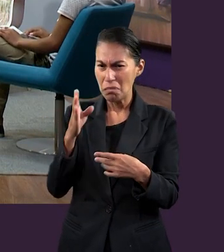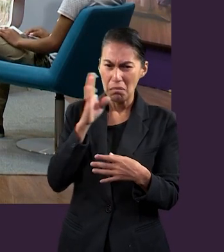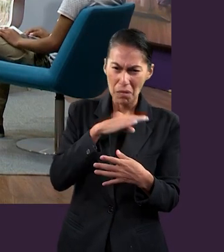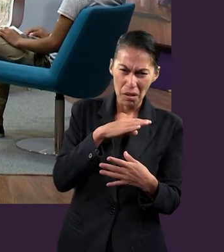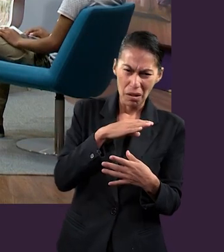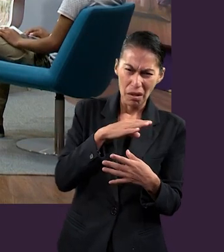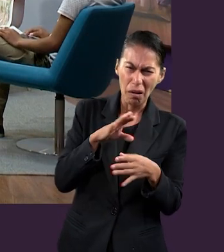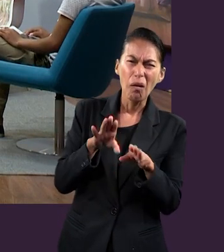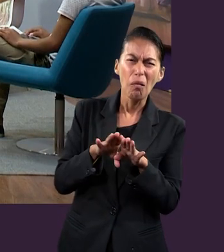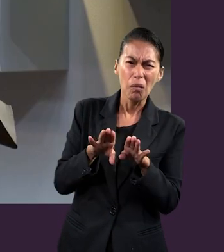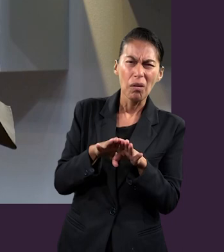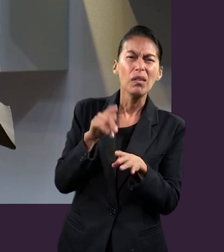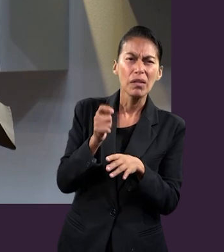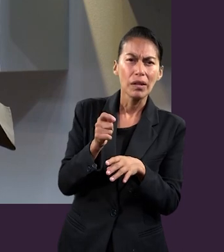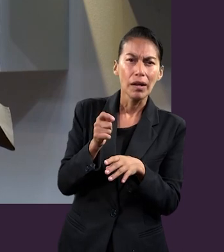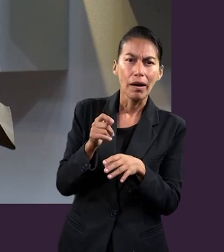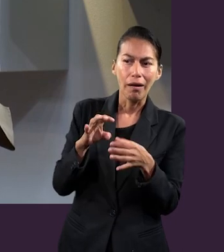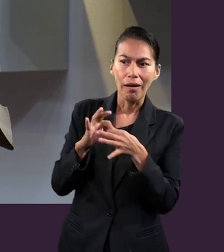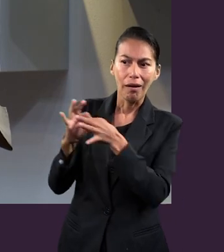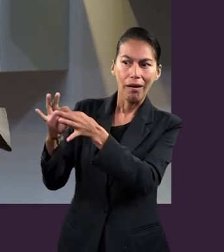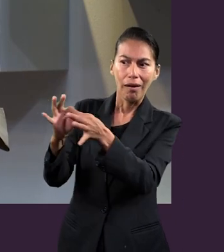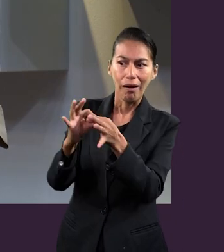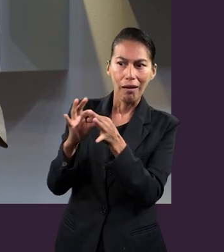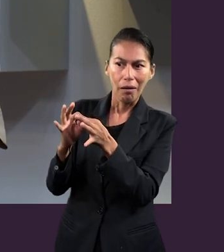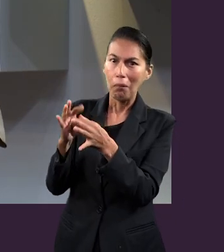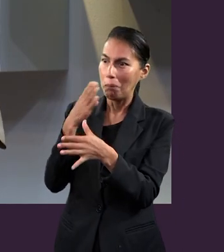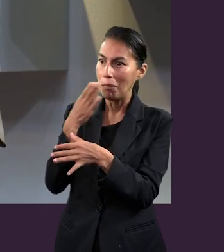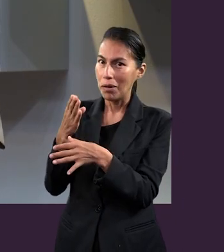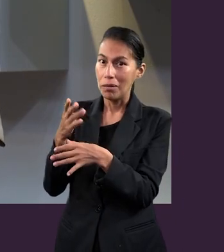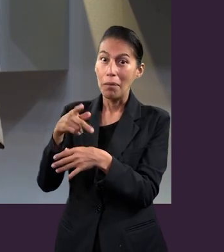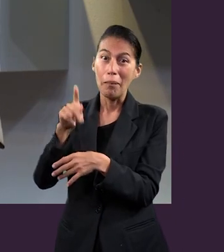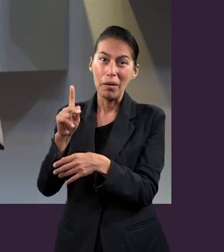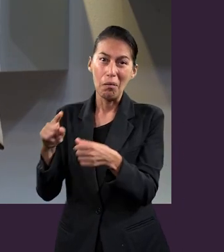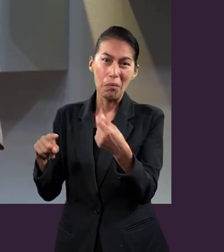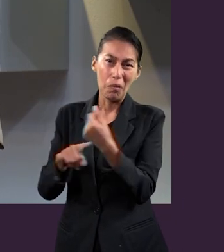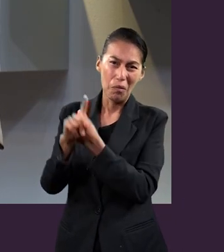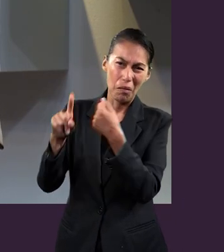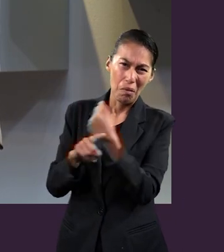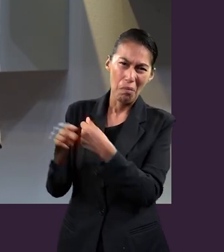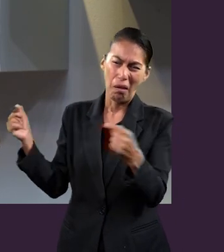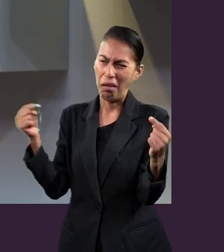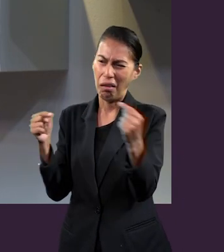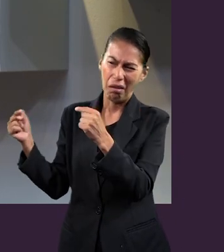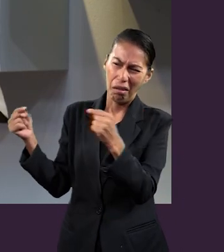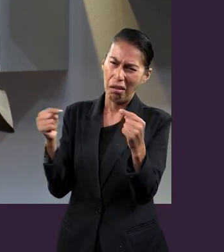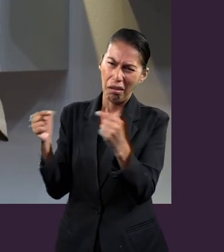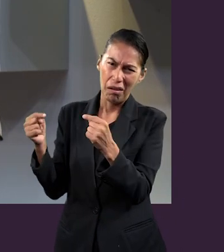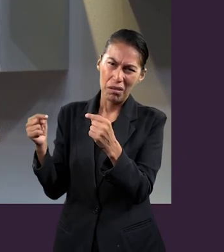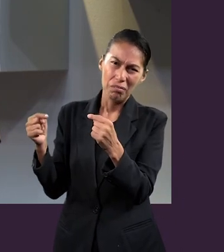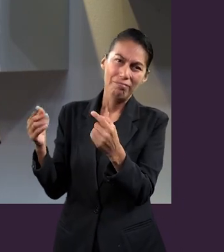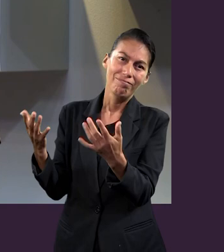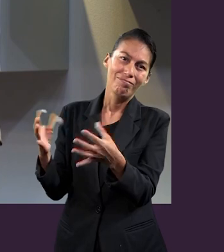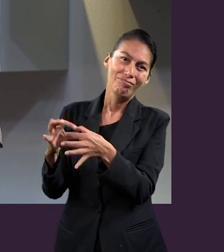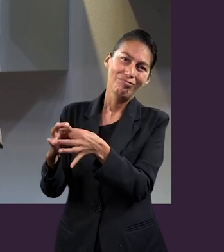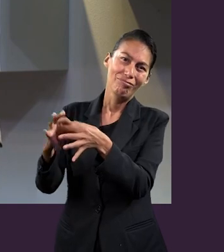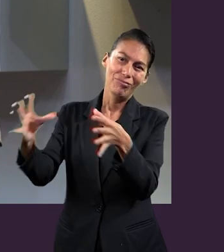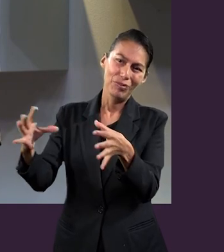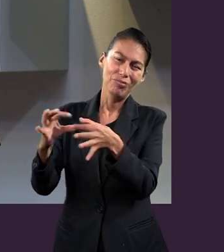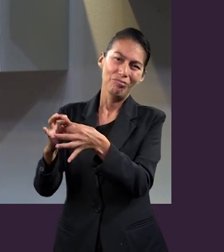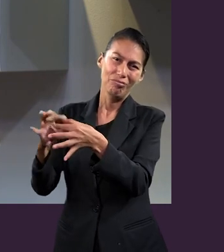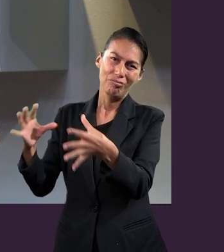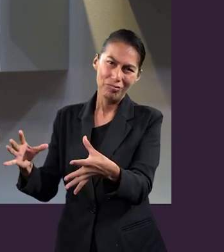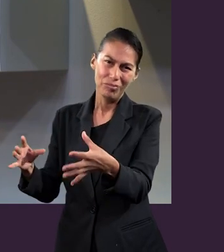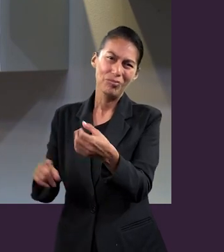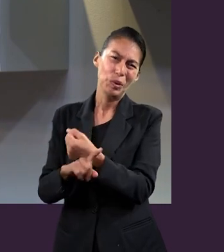sanas. Pero qué complicado es cuando tenemos alguna situación difícil,